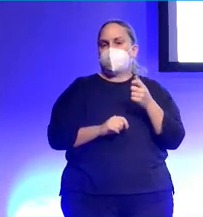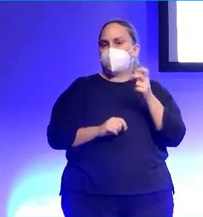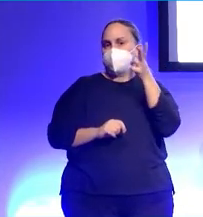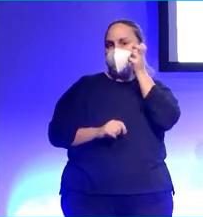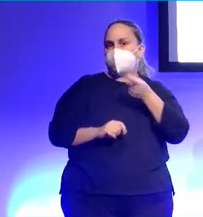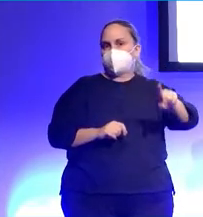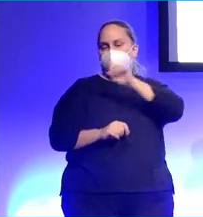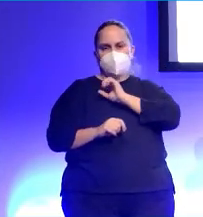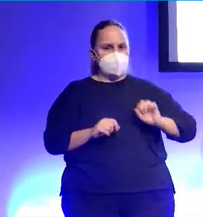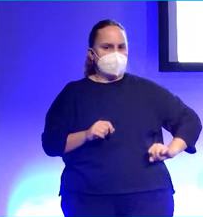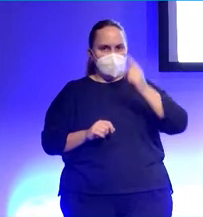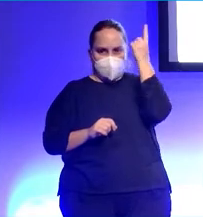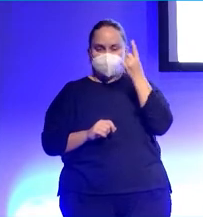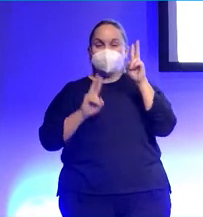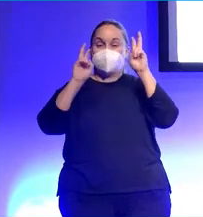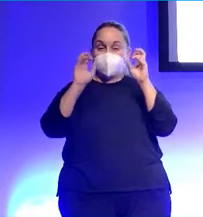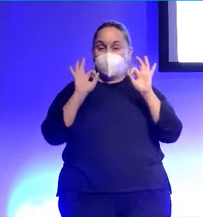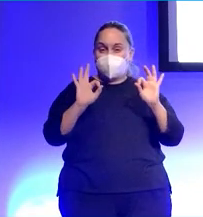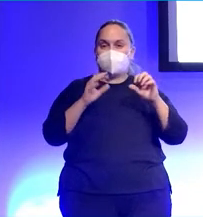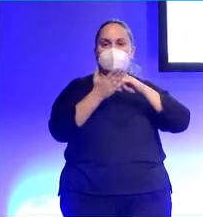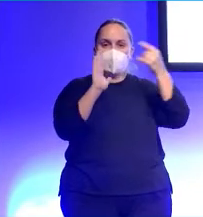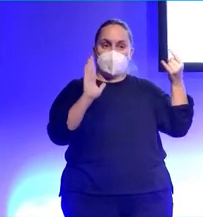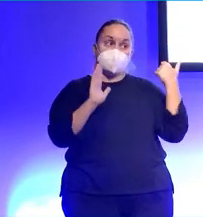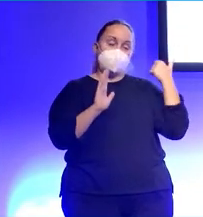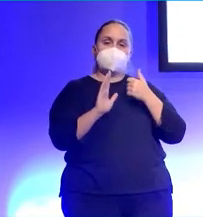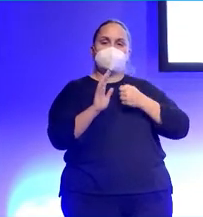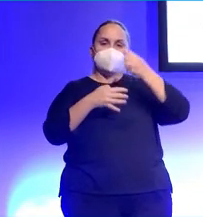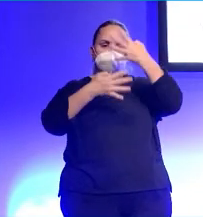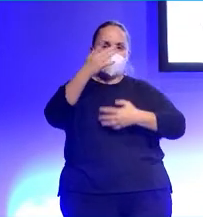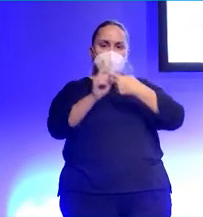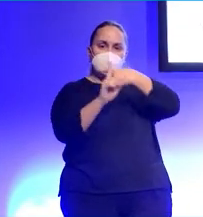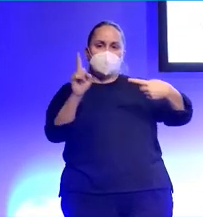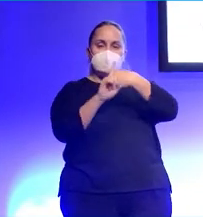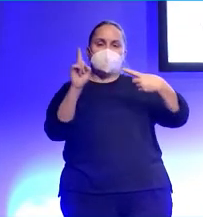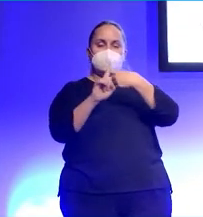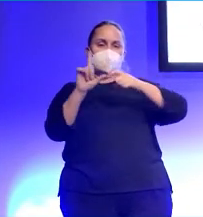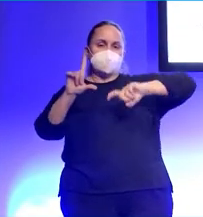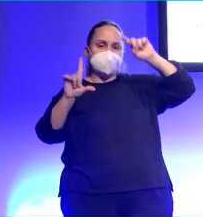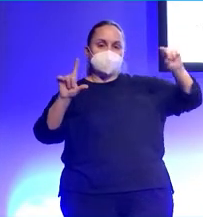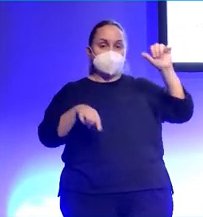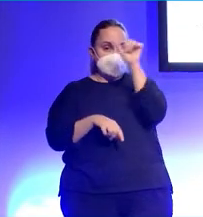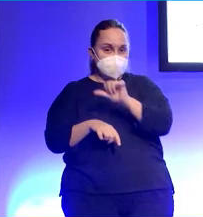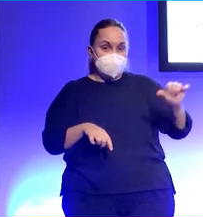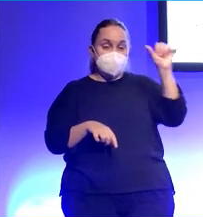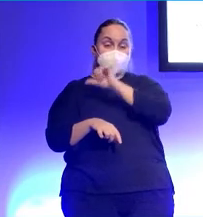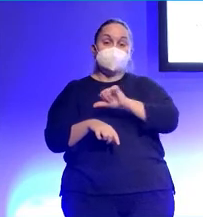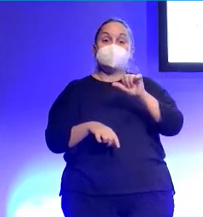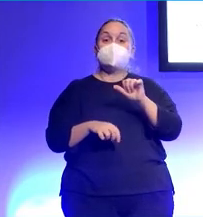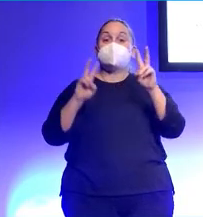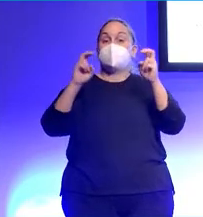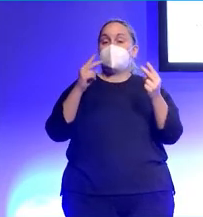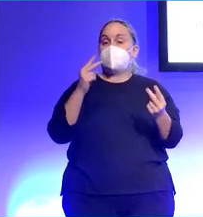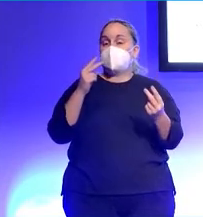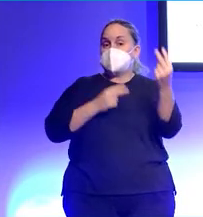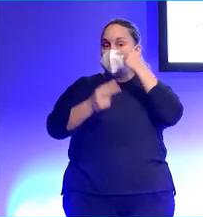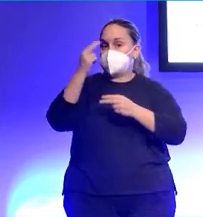Esto es un ranking promedio de un día entre la semana. Y qué día positivo venía ahora. Y estas son las escuchas. He tapado el número de escuchas, no porque no